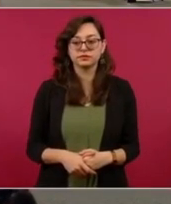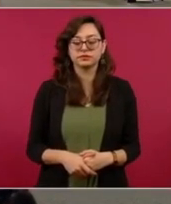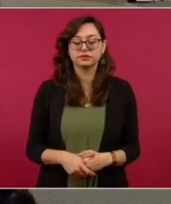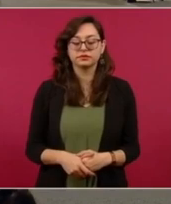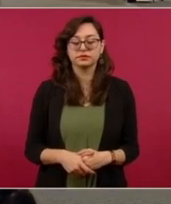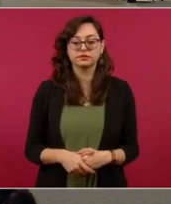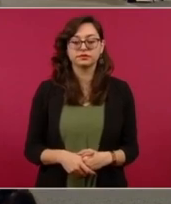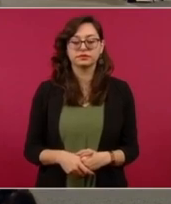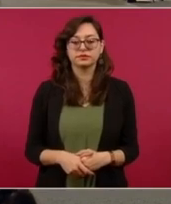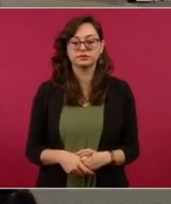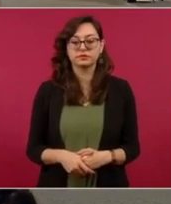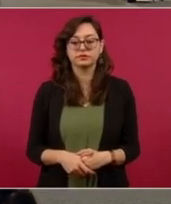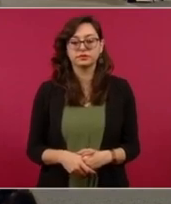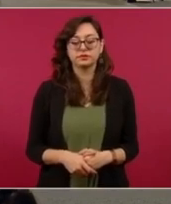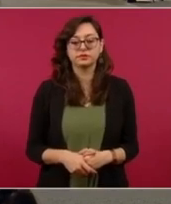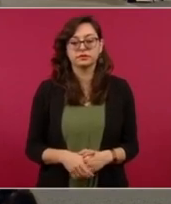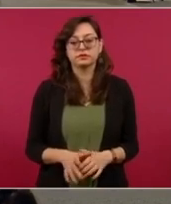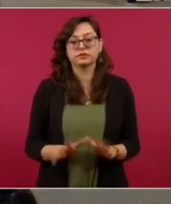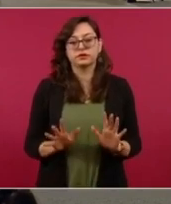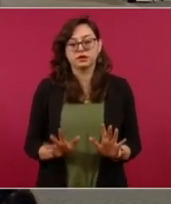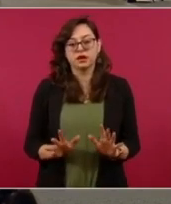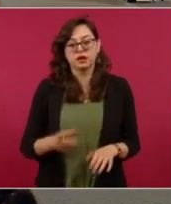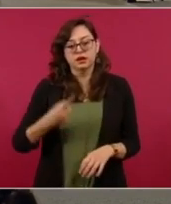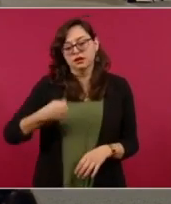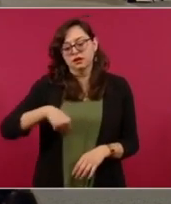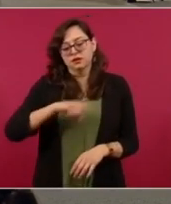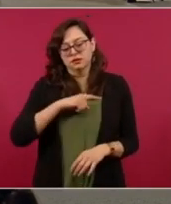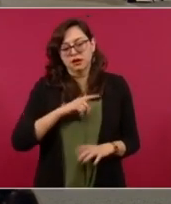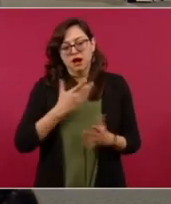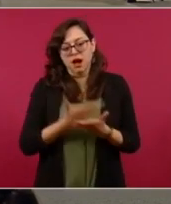porque según entiendo